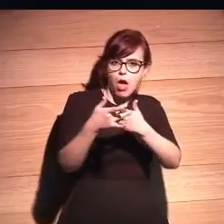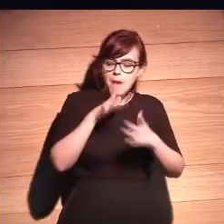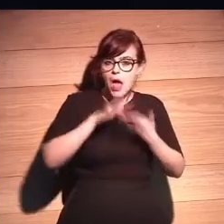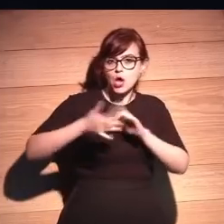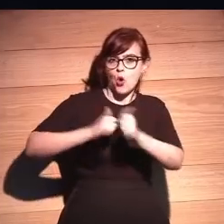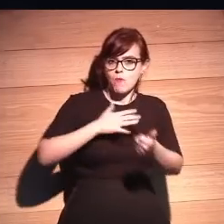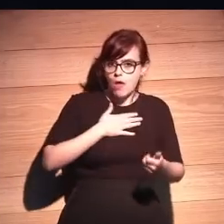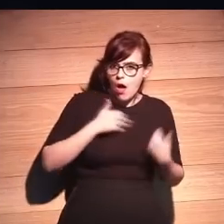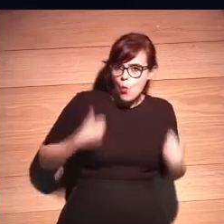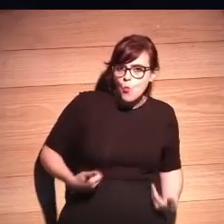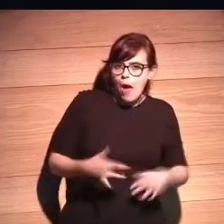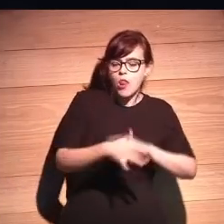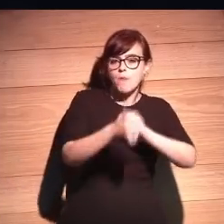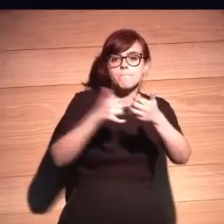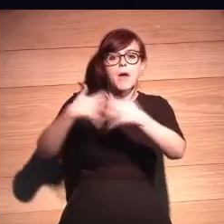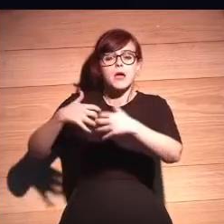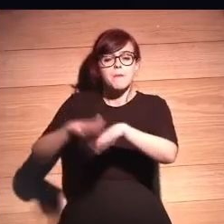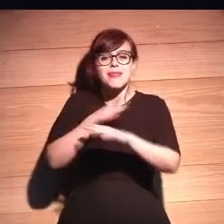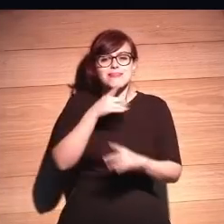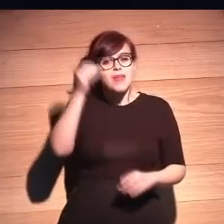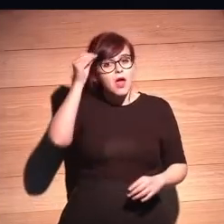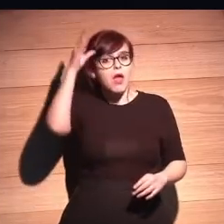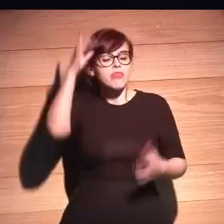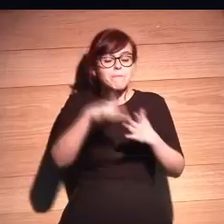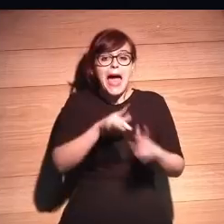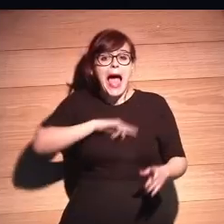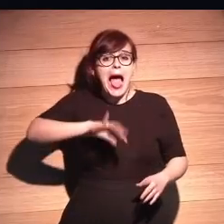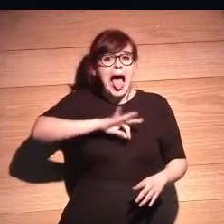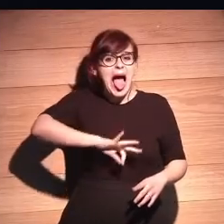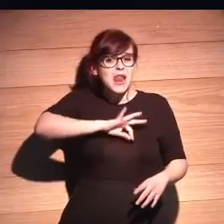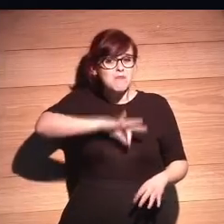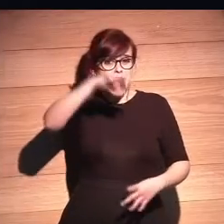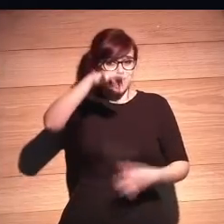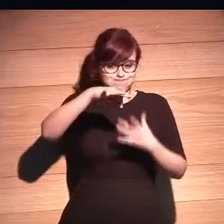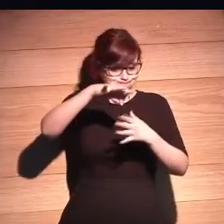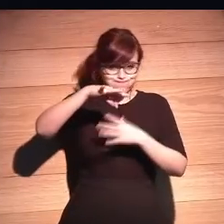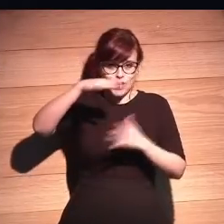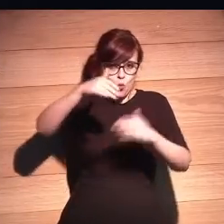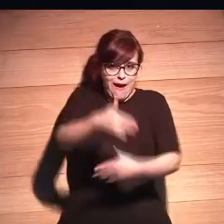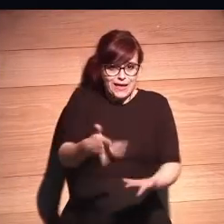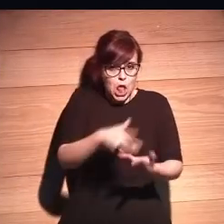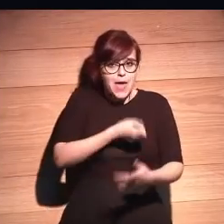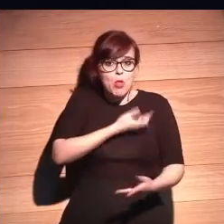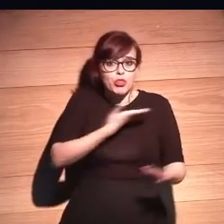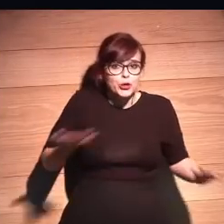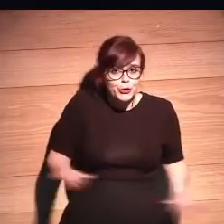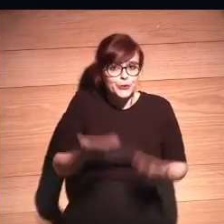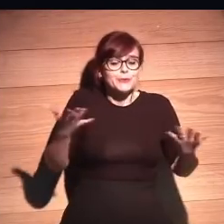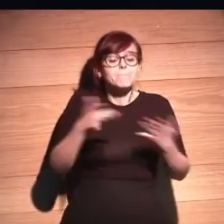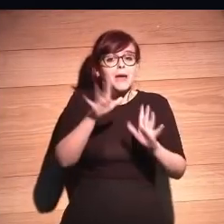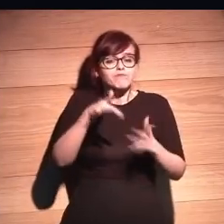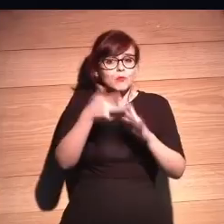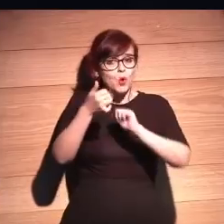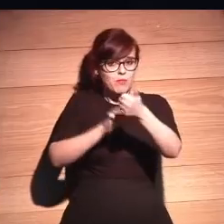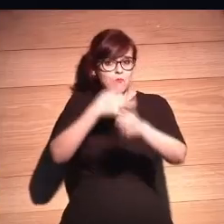gran pregunta de si esa máquina tiene esa inteligencia, esa alma, a mí, yo no estoy capacitado para responder, pero lo que sí puedo